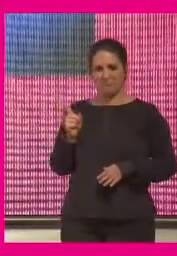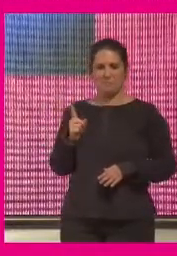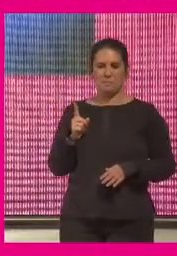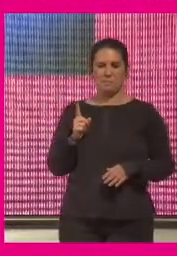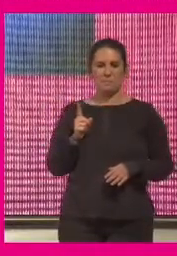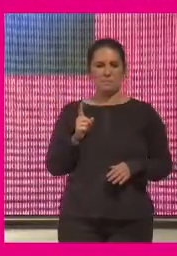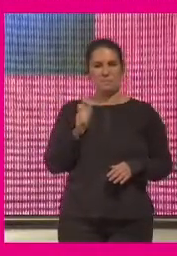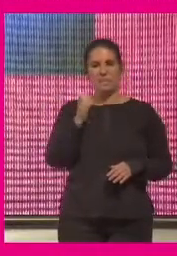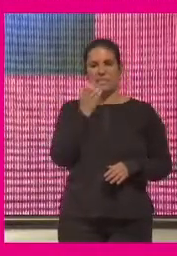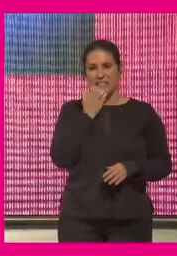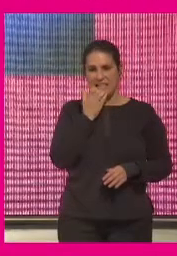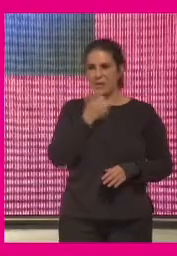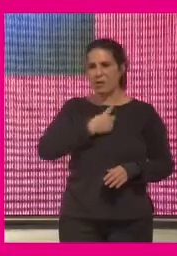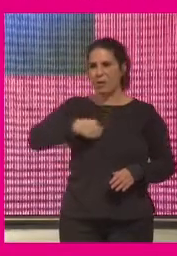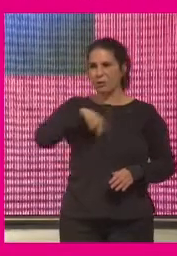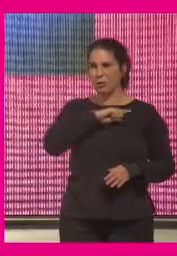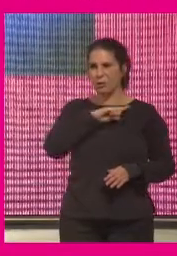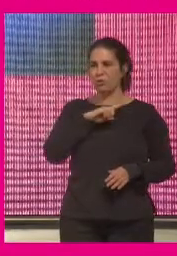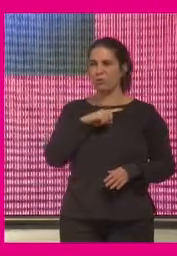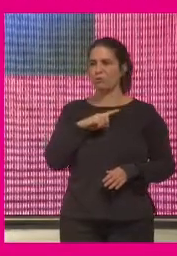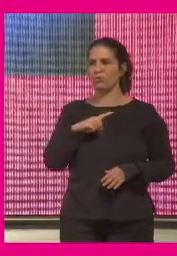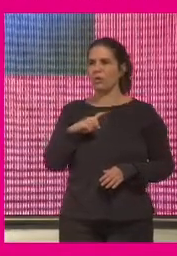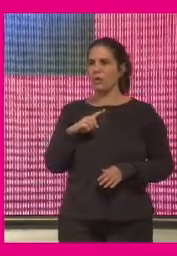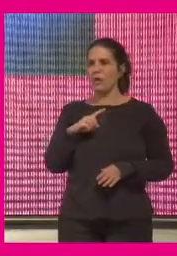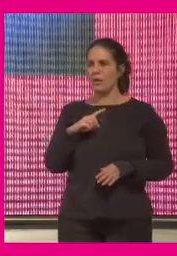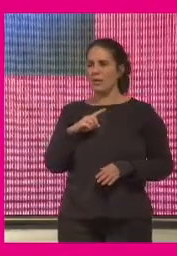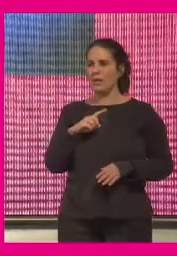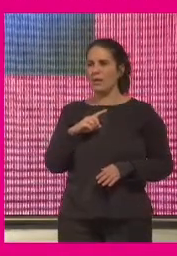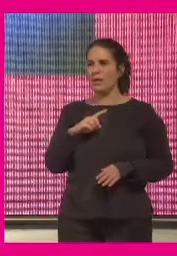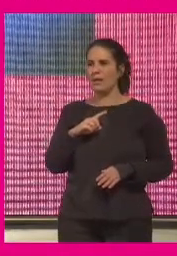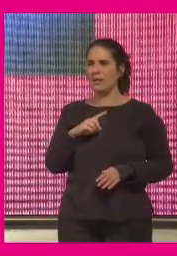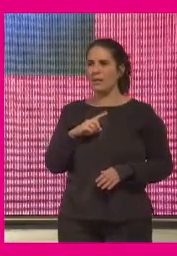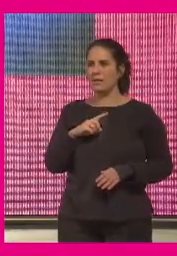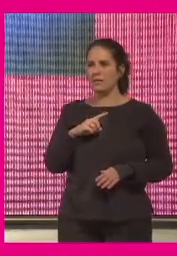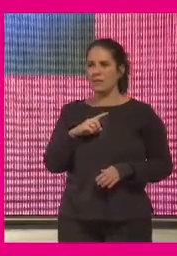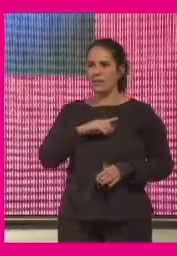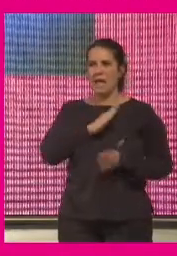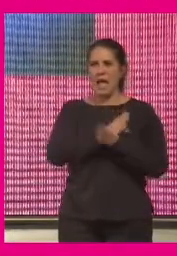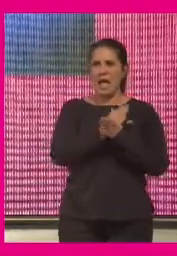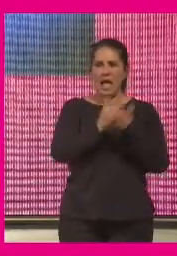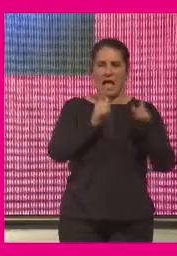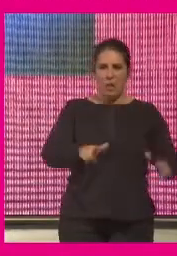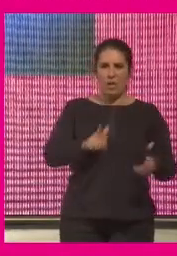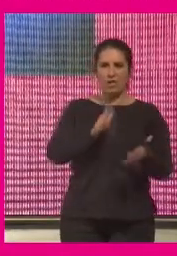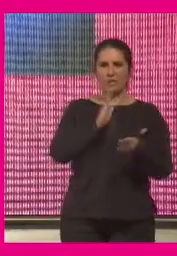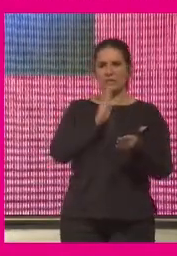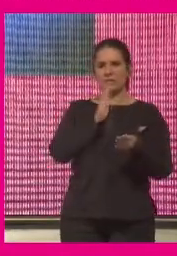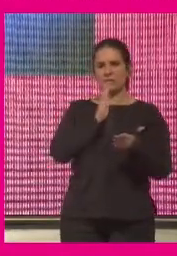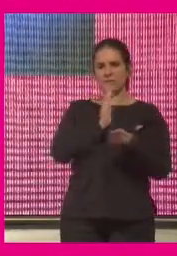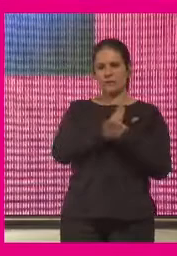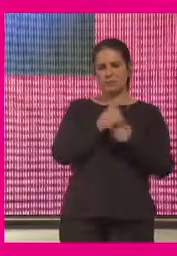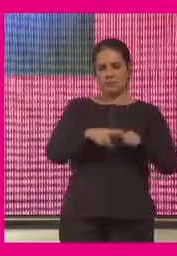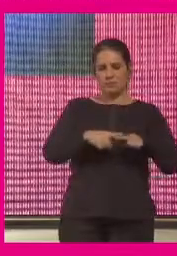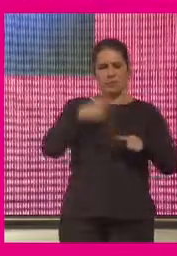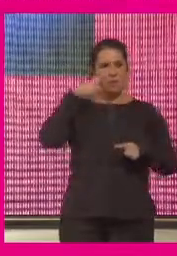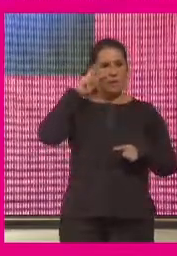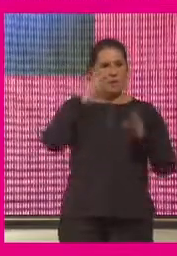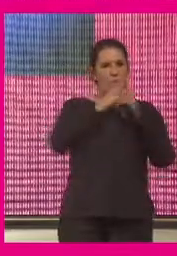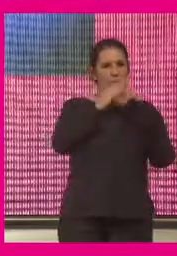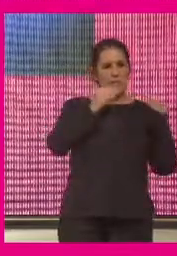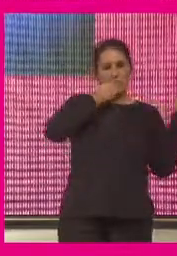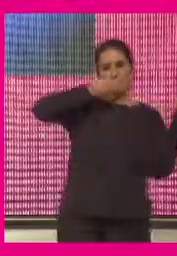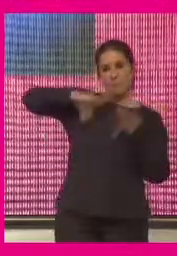si acabamos de alguna manera reemplazando las aulas las clases y la experiencia universitaria